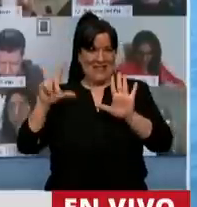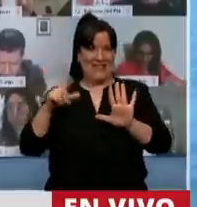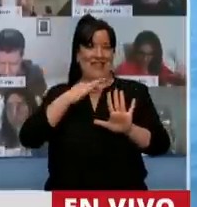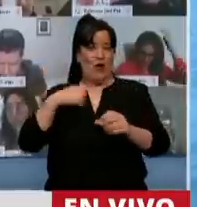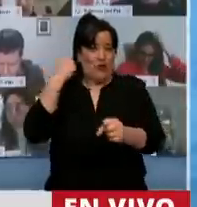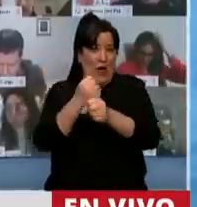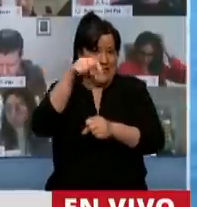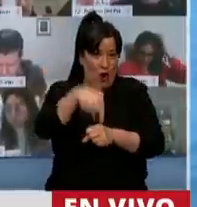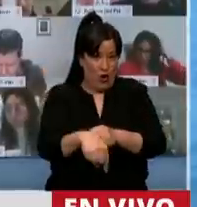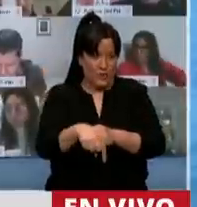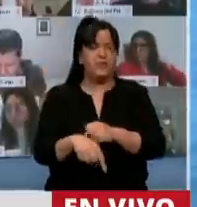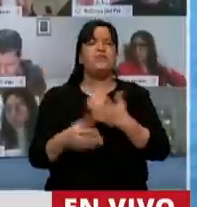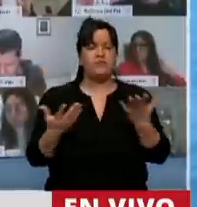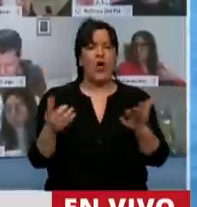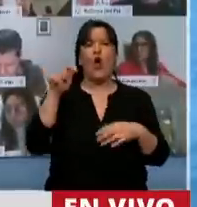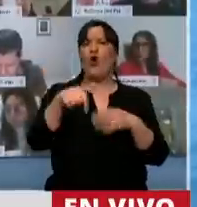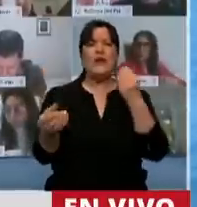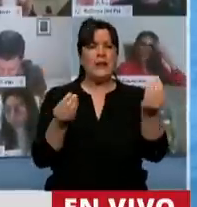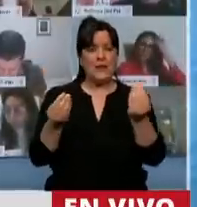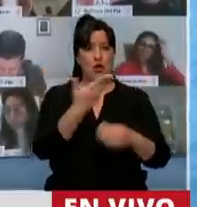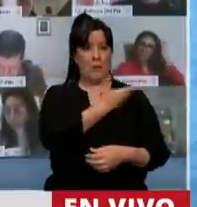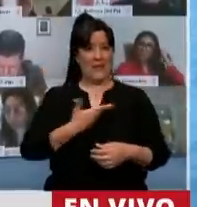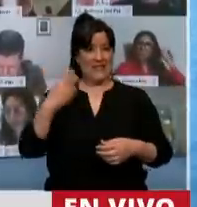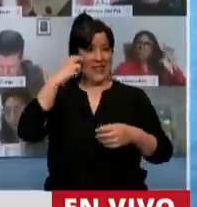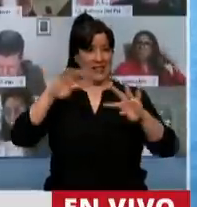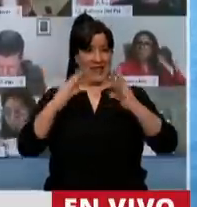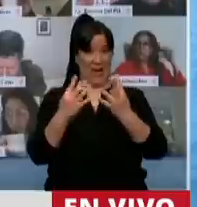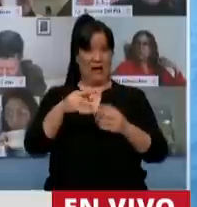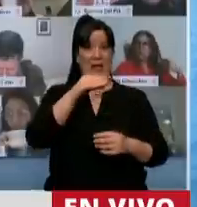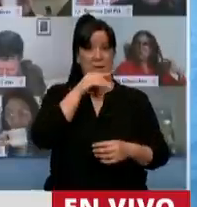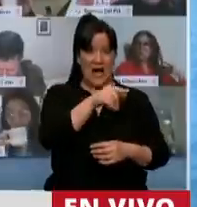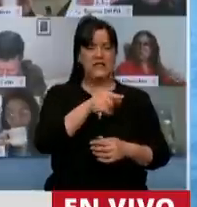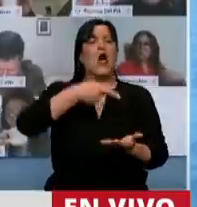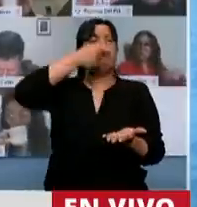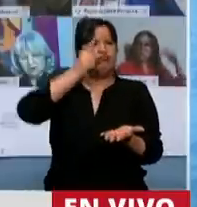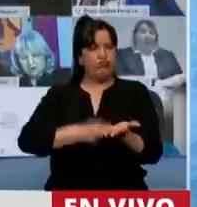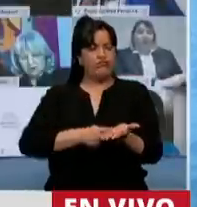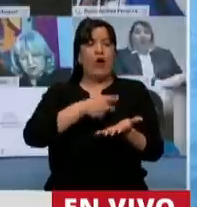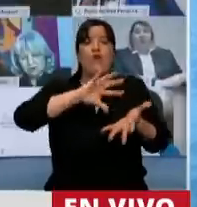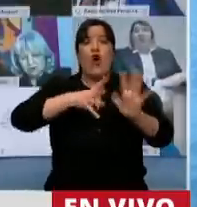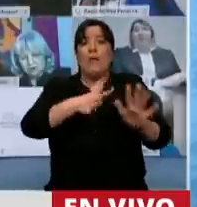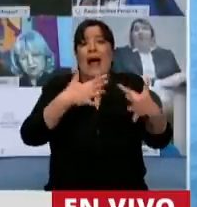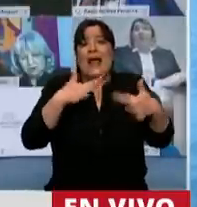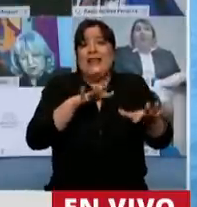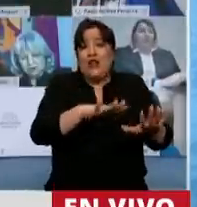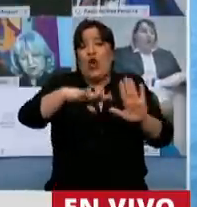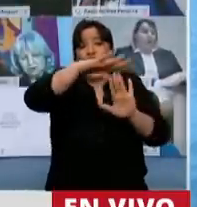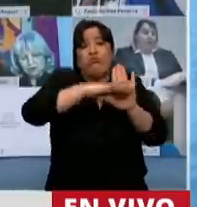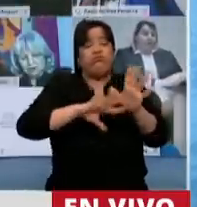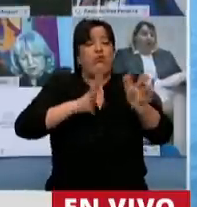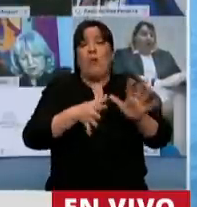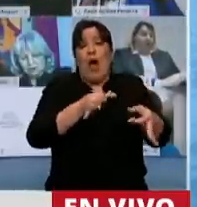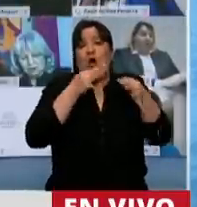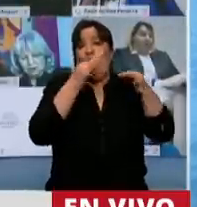Lo que ocurrió hoy es que el Presidente de la Cámara ha decidido interpretar el protocolo a su